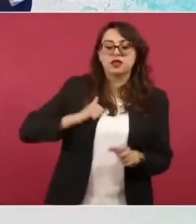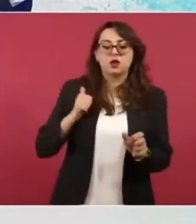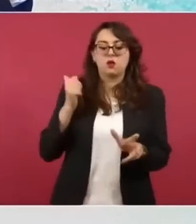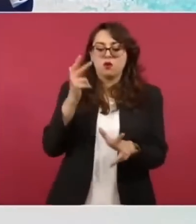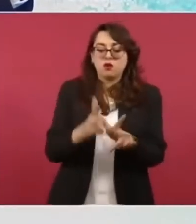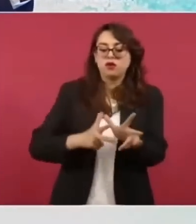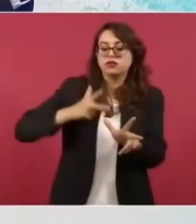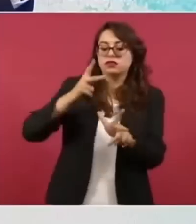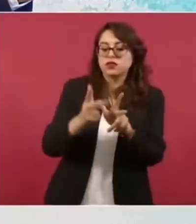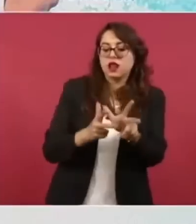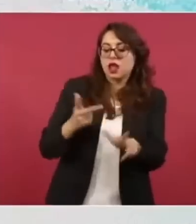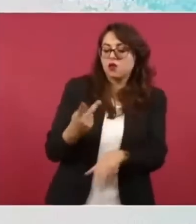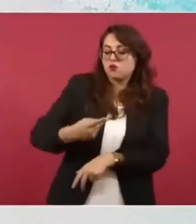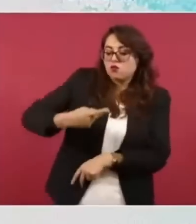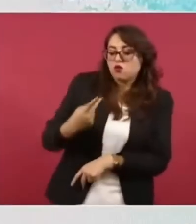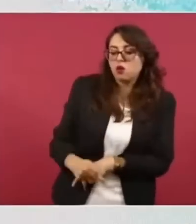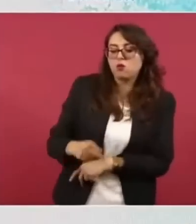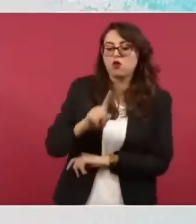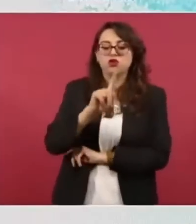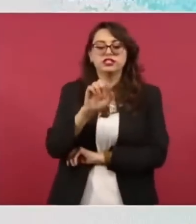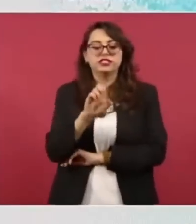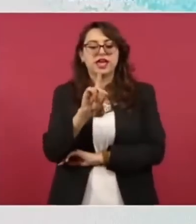de Cedillo